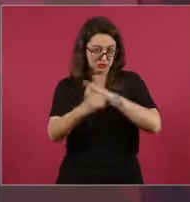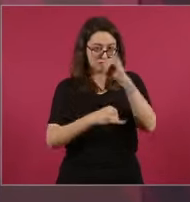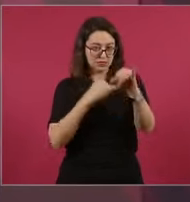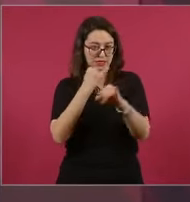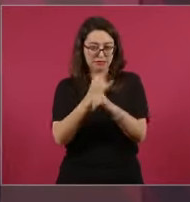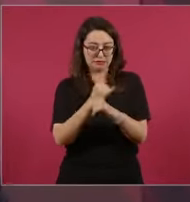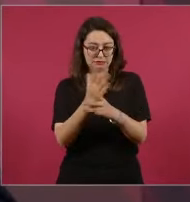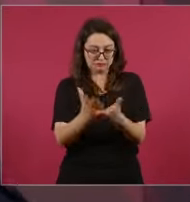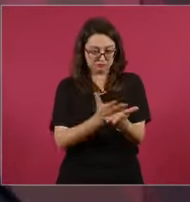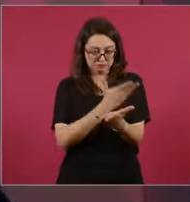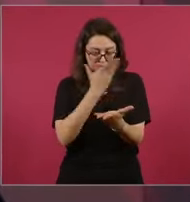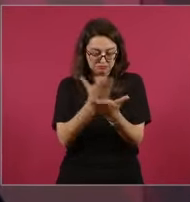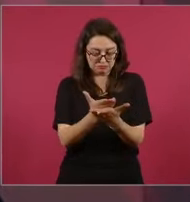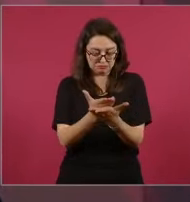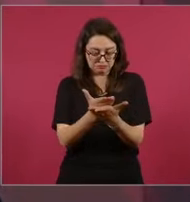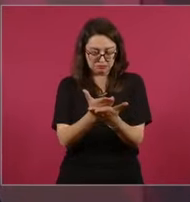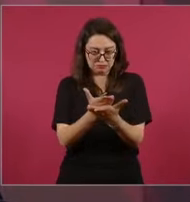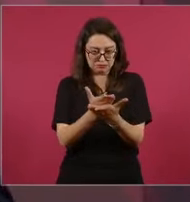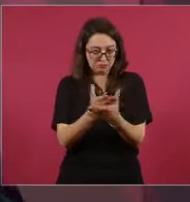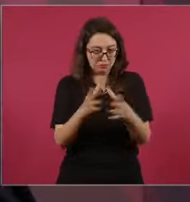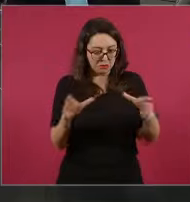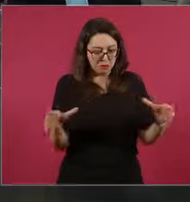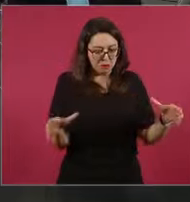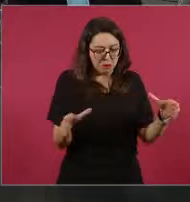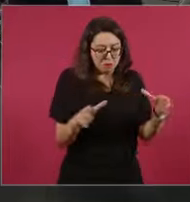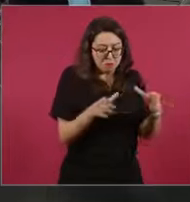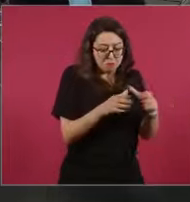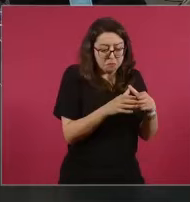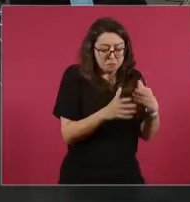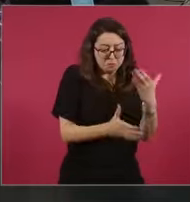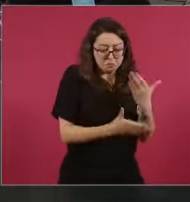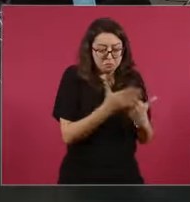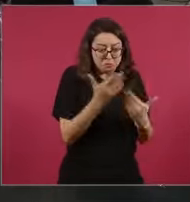Entonces, ese saqueo